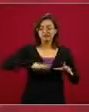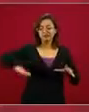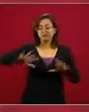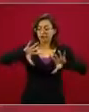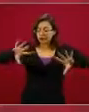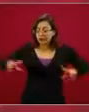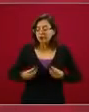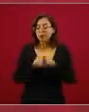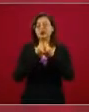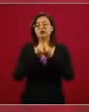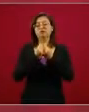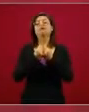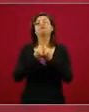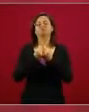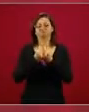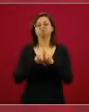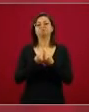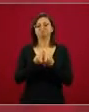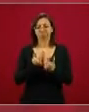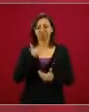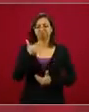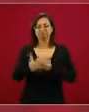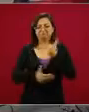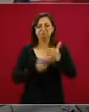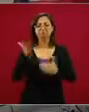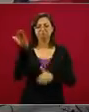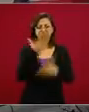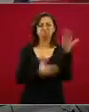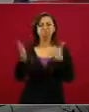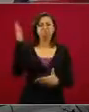Hemos dado ese paso para estar el día de hoy aquí. Muchas gracias. Gracias.